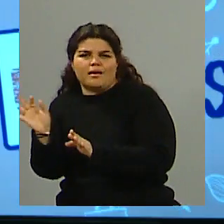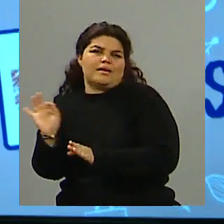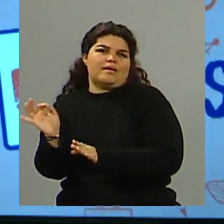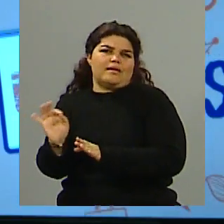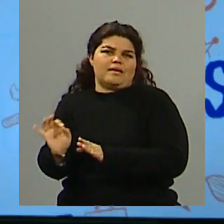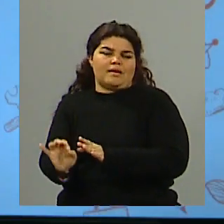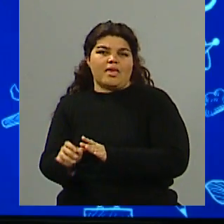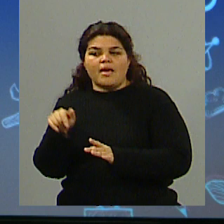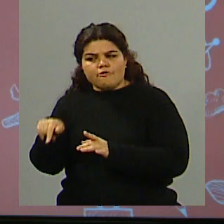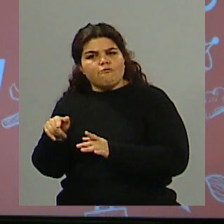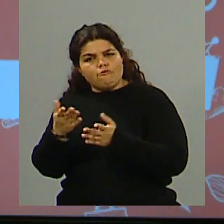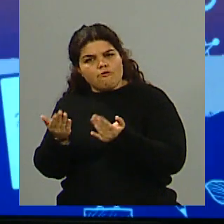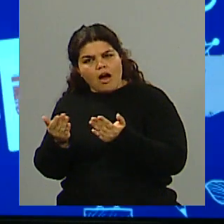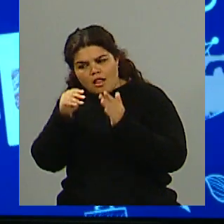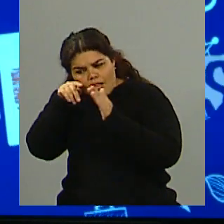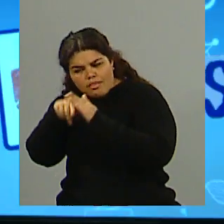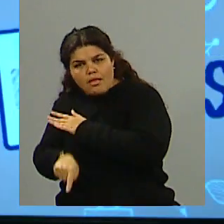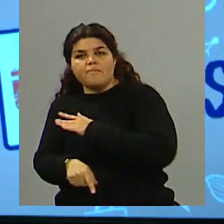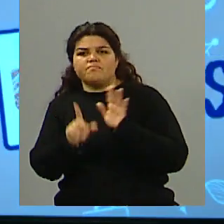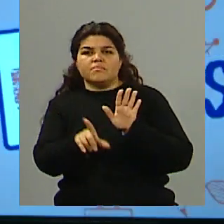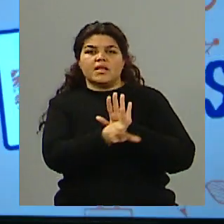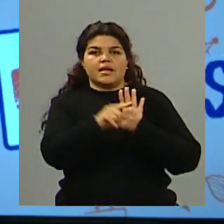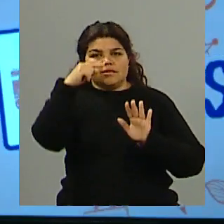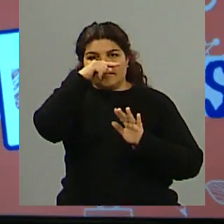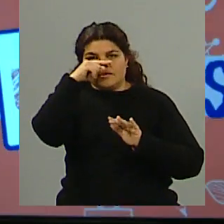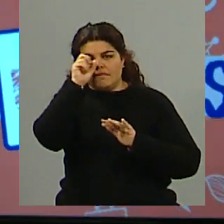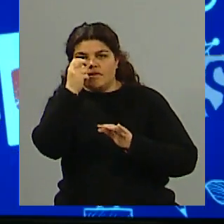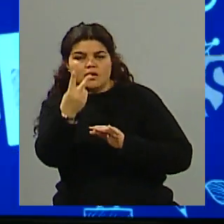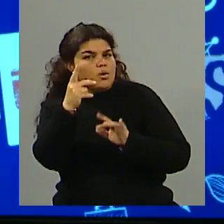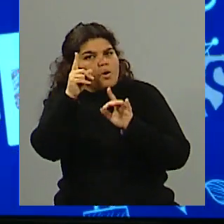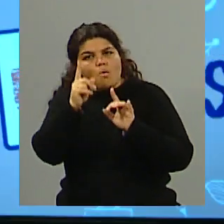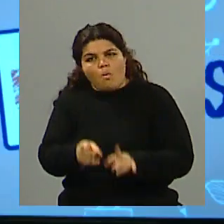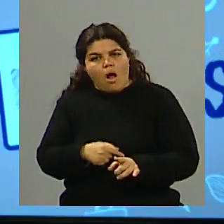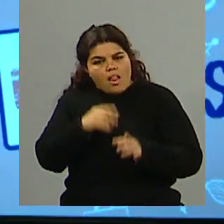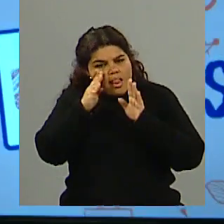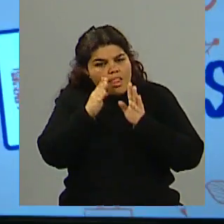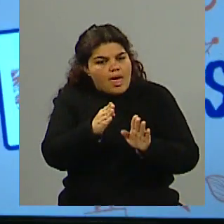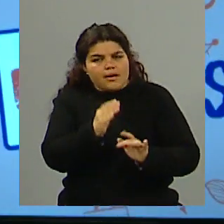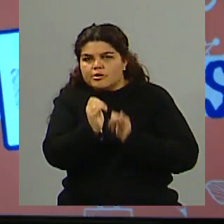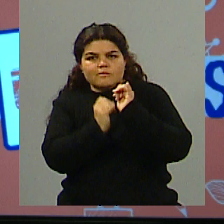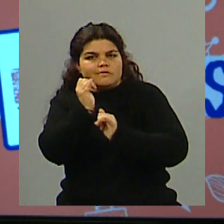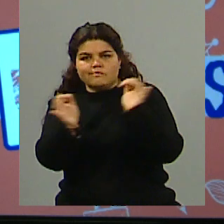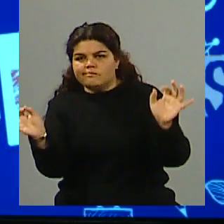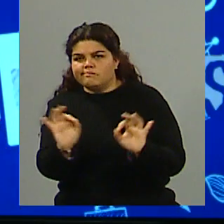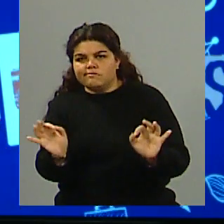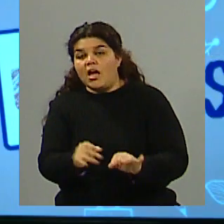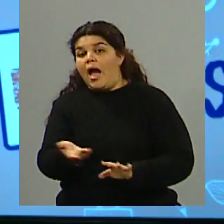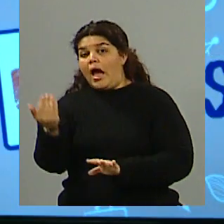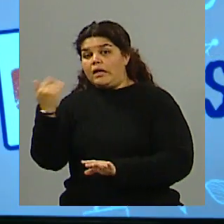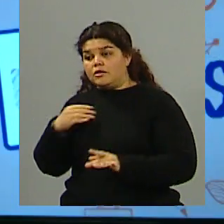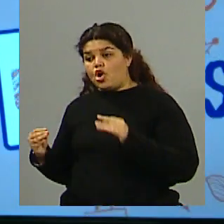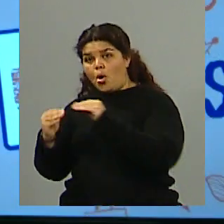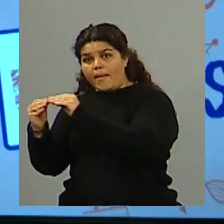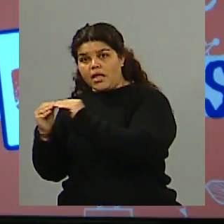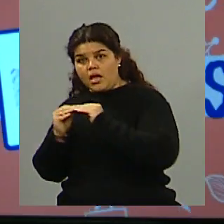profundidad, más allá de la 77-22, el medio ambiente siguen flojos ahí, lo hablábamos en la redacción, pasa a